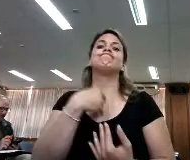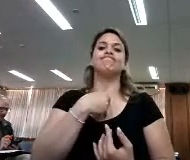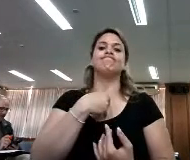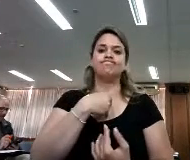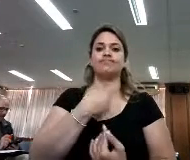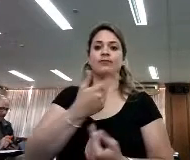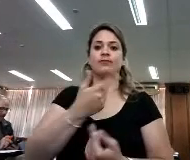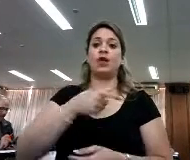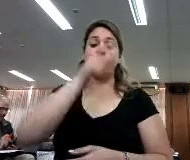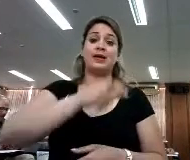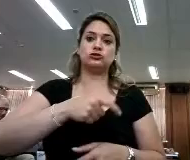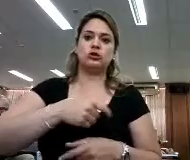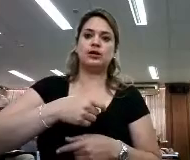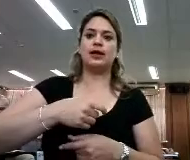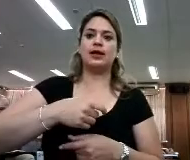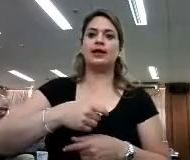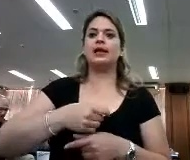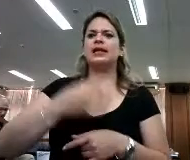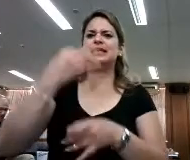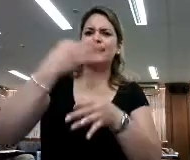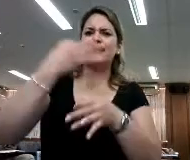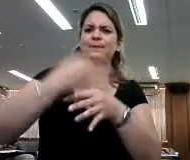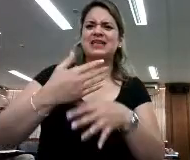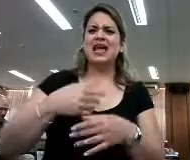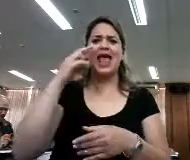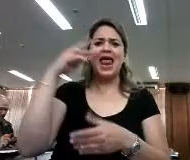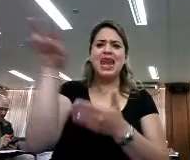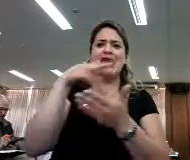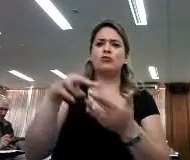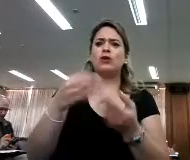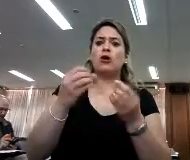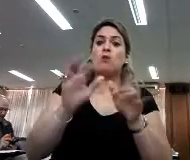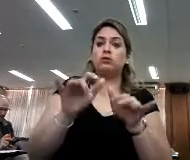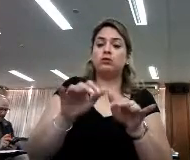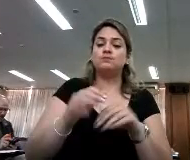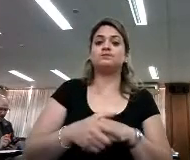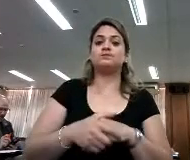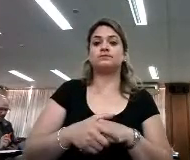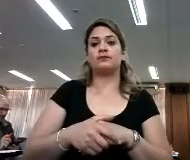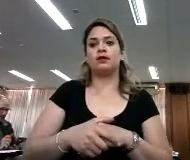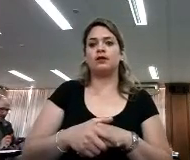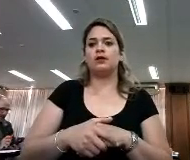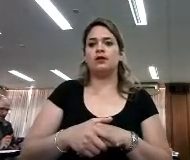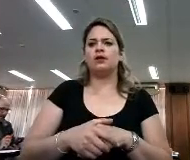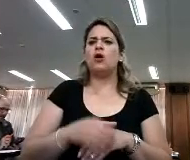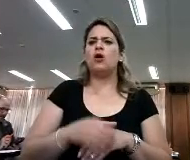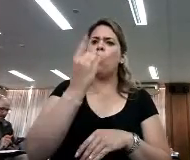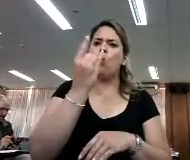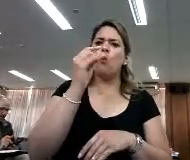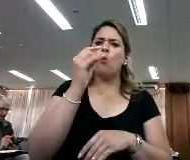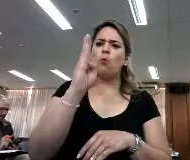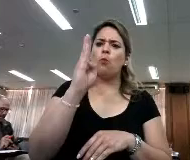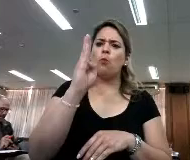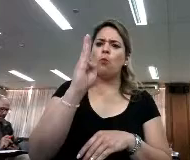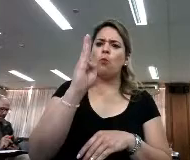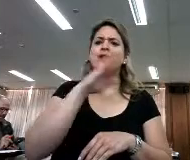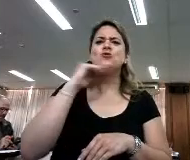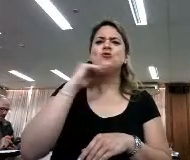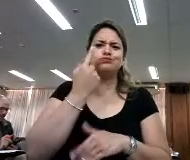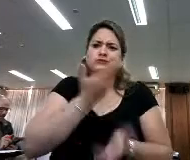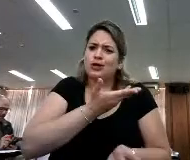Tenemos que buscar a alguien que sea especialista en lectura digital y VJ, ¿alguien la sigue VJ en las redes?